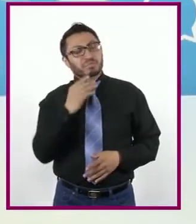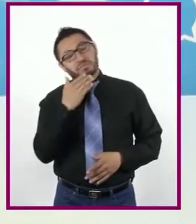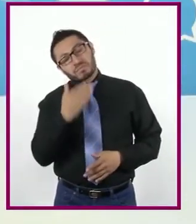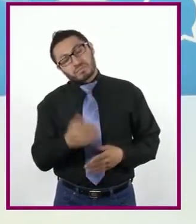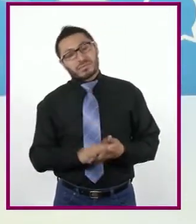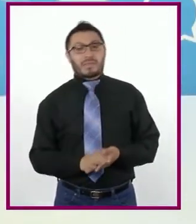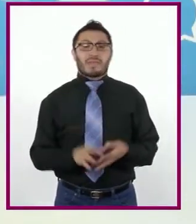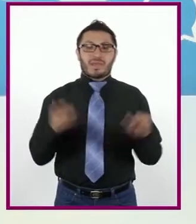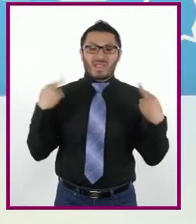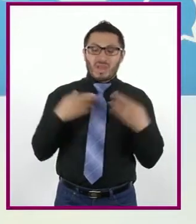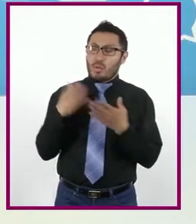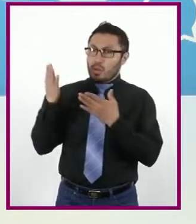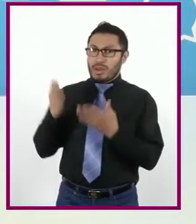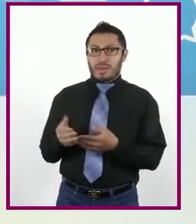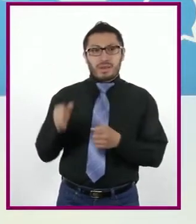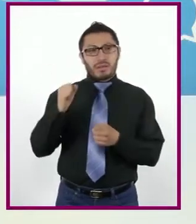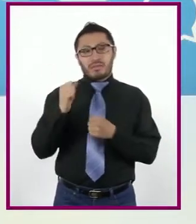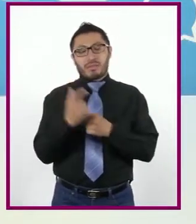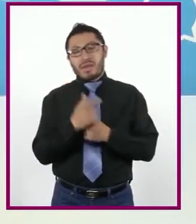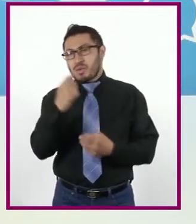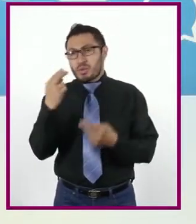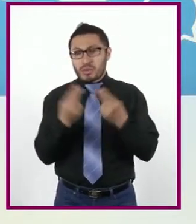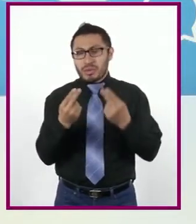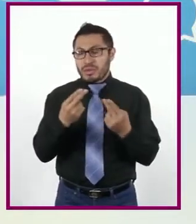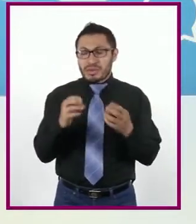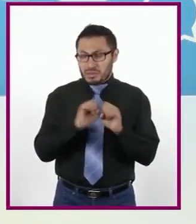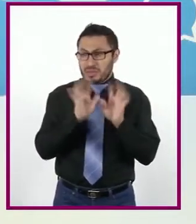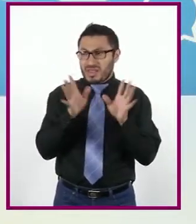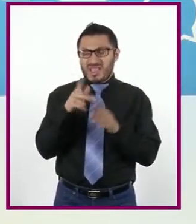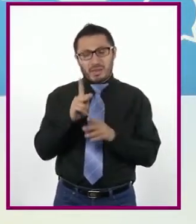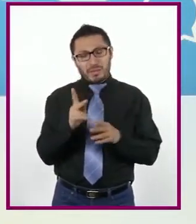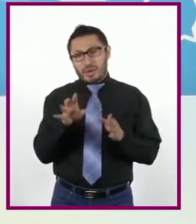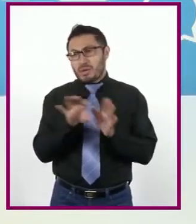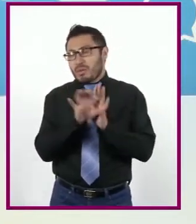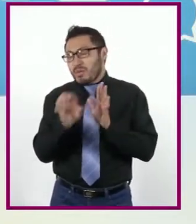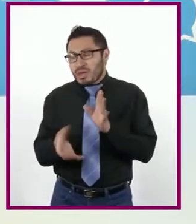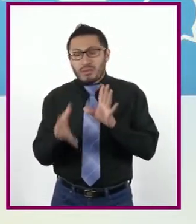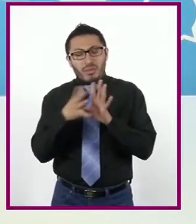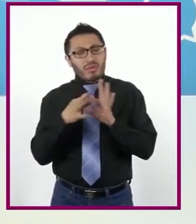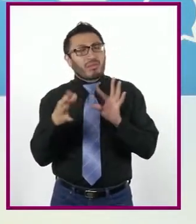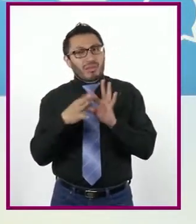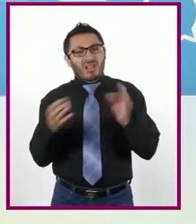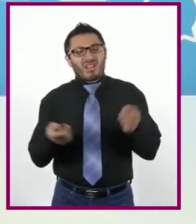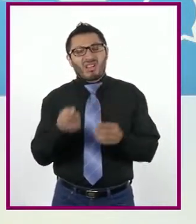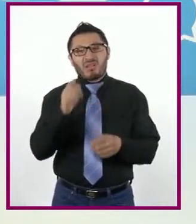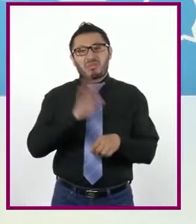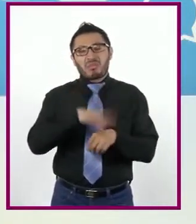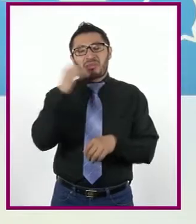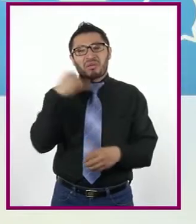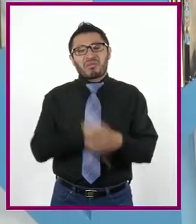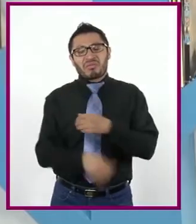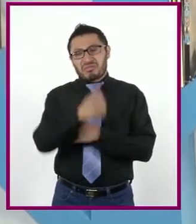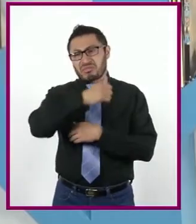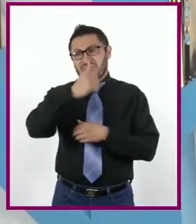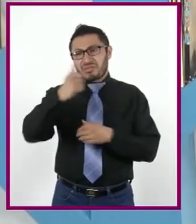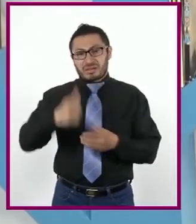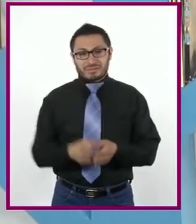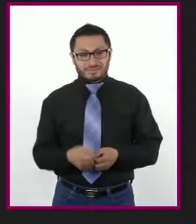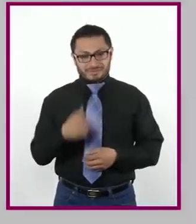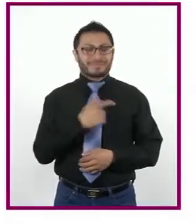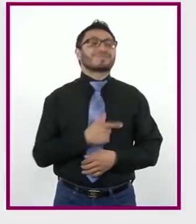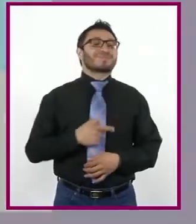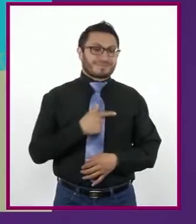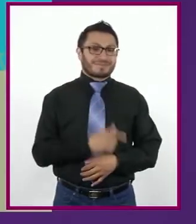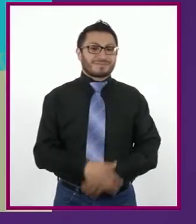Profesora, algunas de estas necesidades son muy claras, pero ¿podría explicarnos más a fondo cada una de ellas? Con mucho